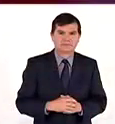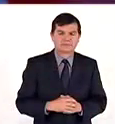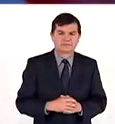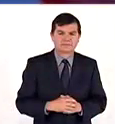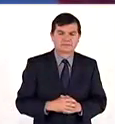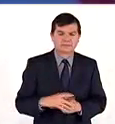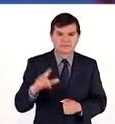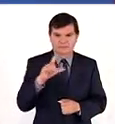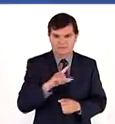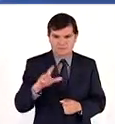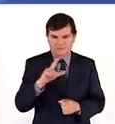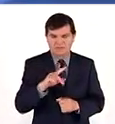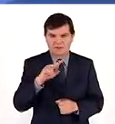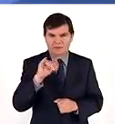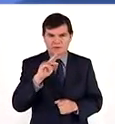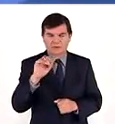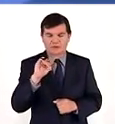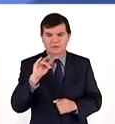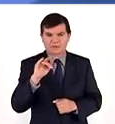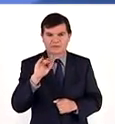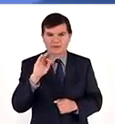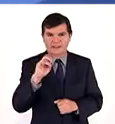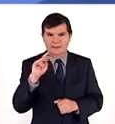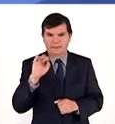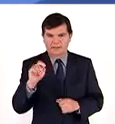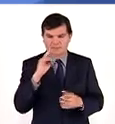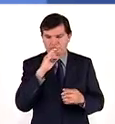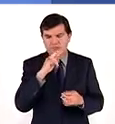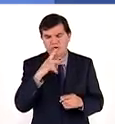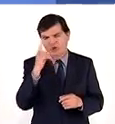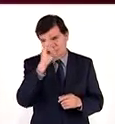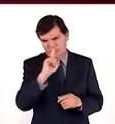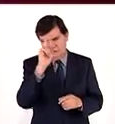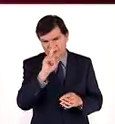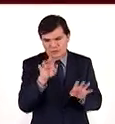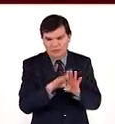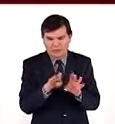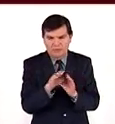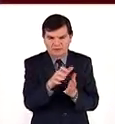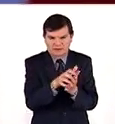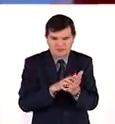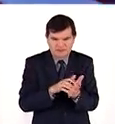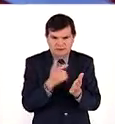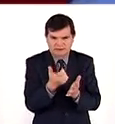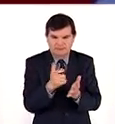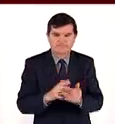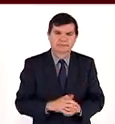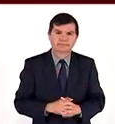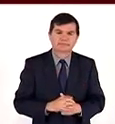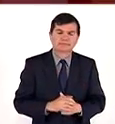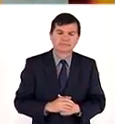El lunes y Víctor Felipe Piz nos dice, nos da los mejores consejos de cómo cuidar nuestro dinero.